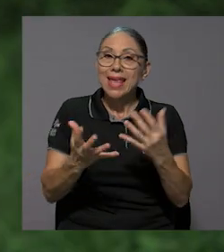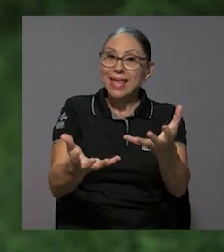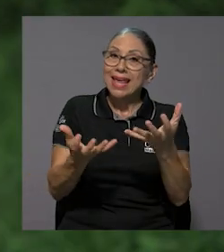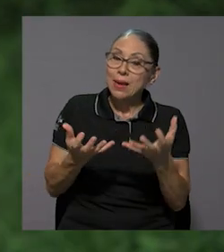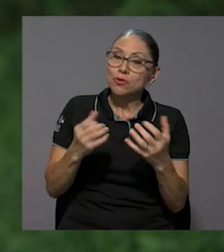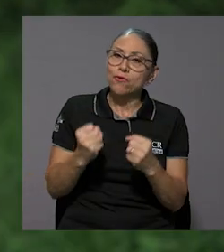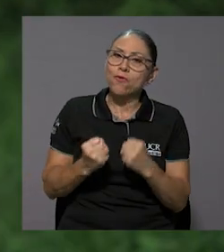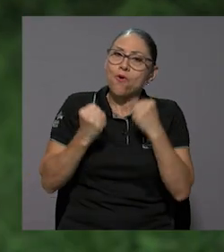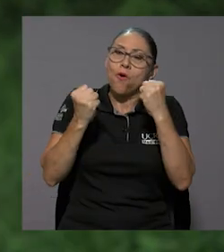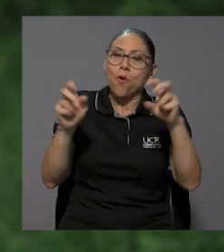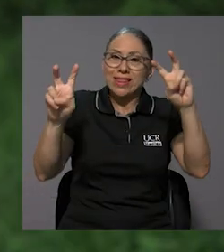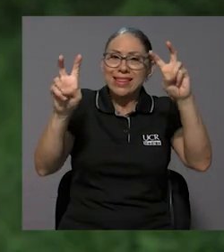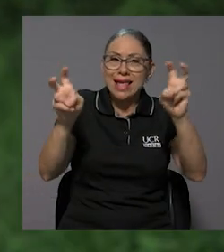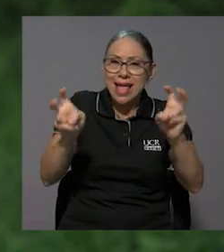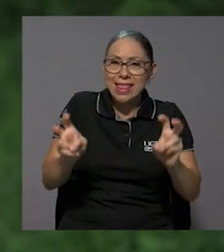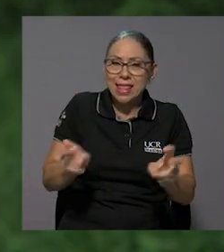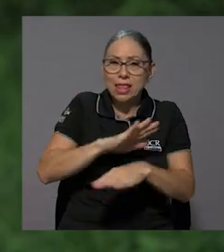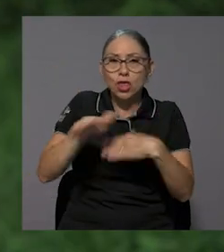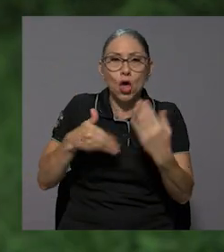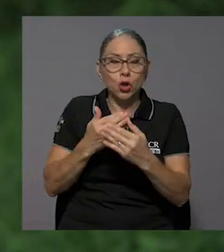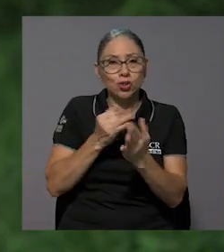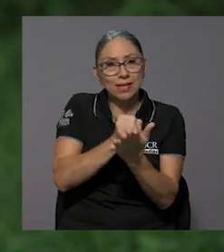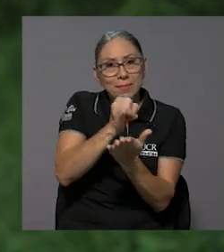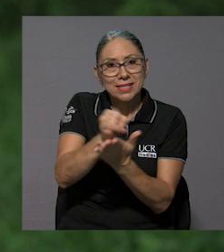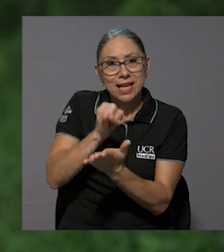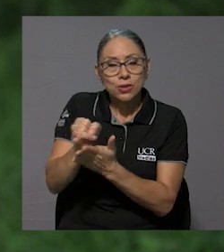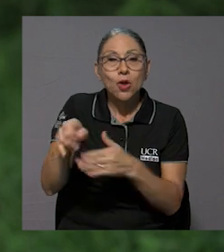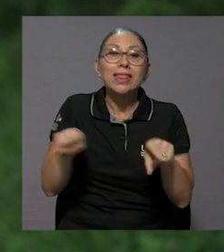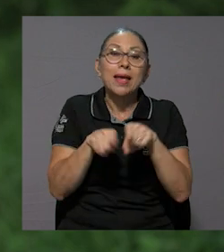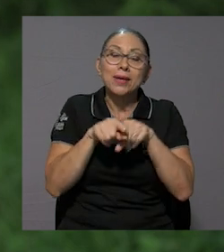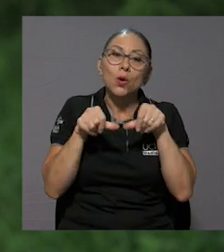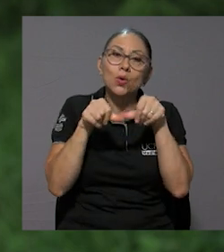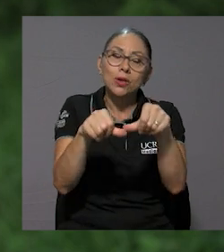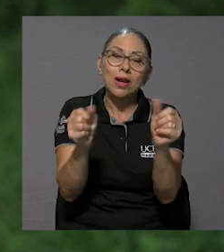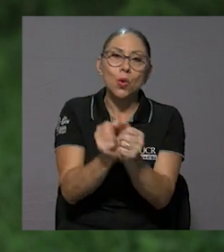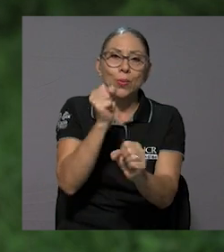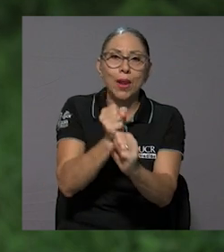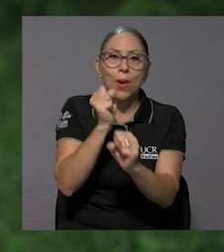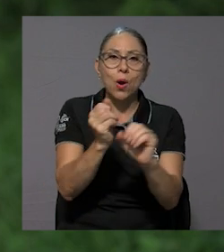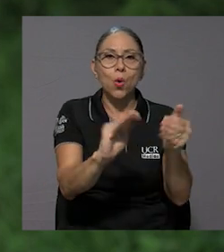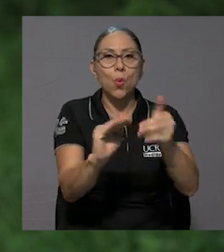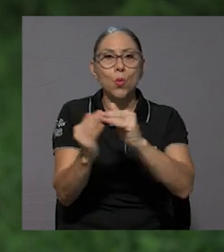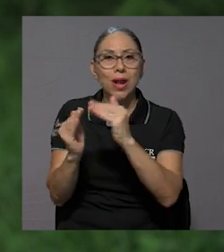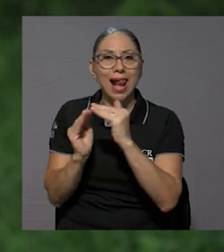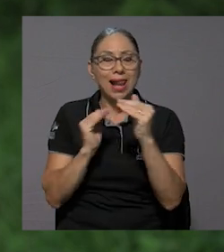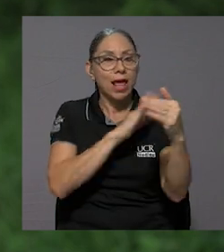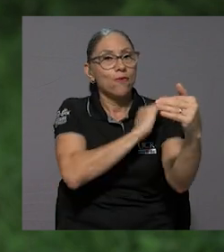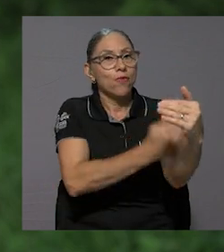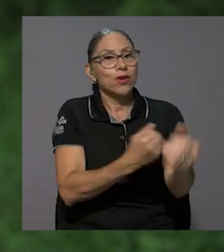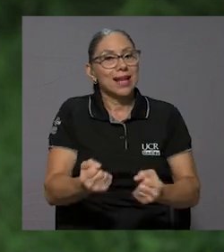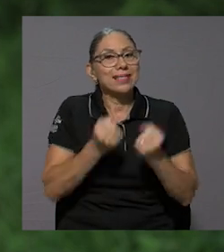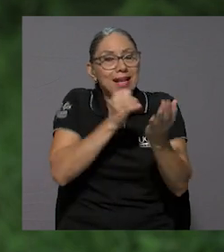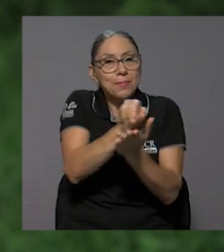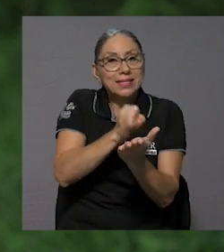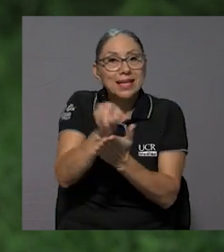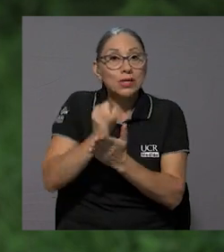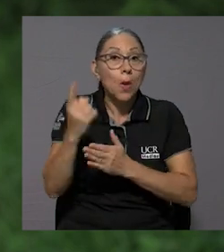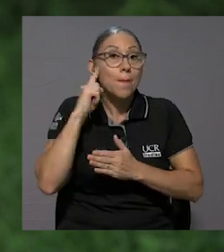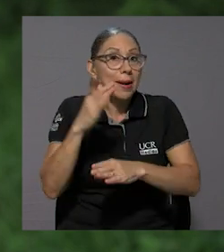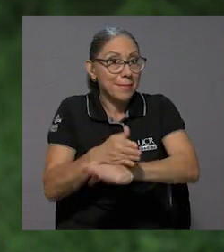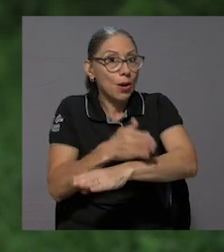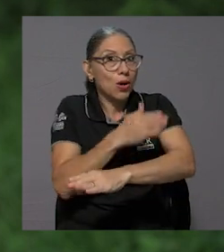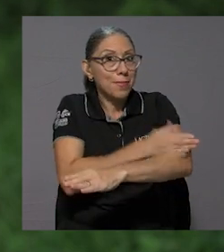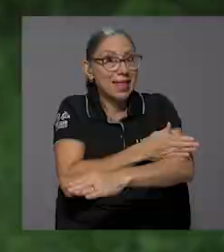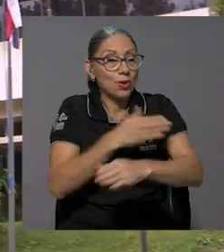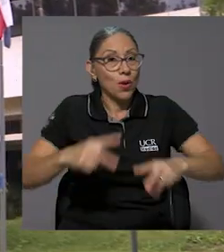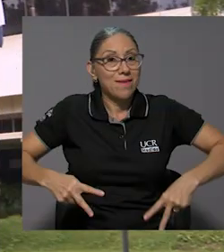Queremos fortalecer todos los temas de investigación, además de continuar con el trabajo comunal, fortalecer la investigación para el mejoramiento de la vida de estos animales